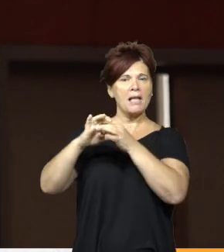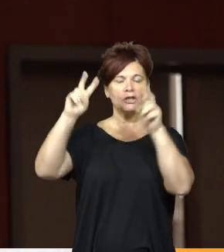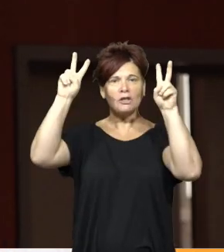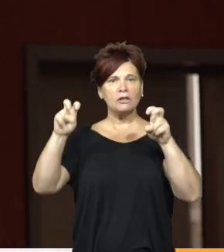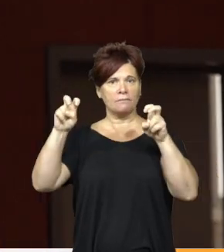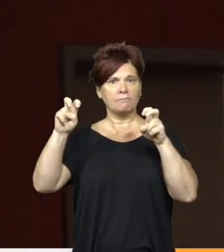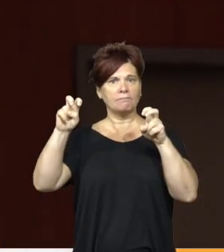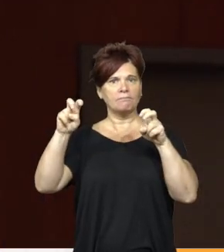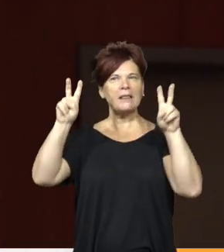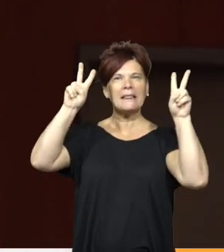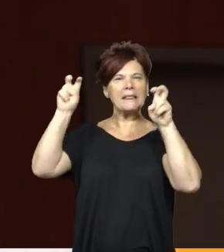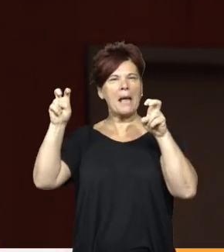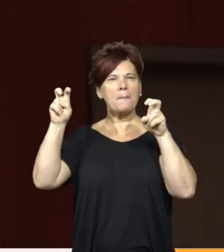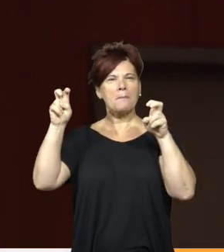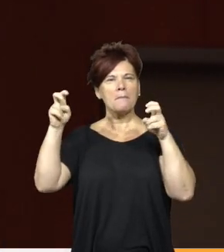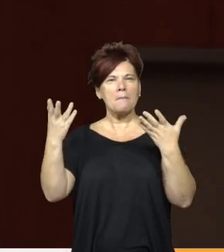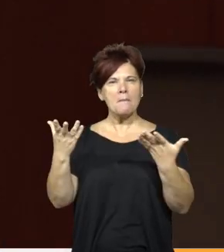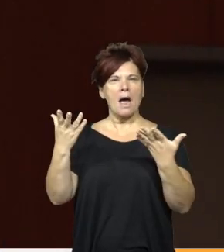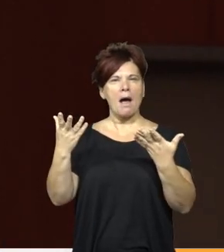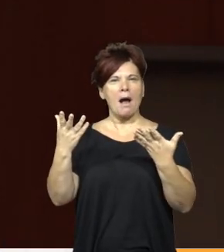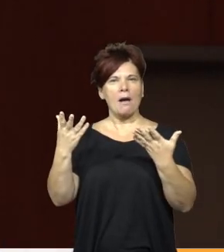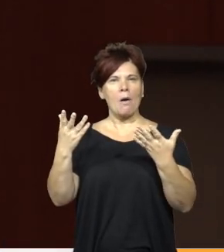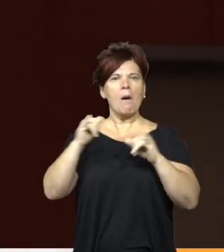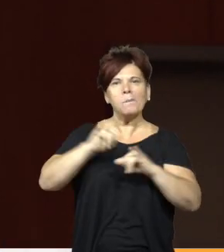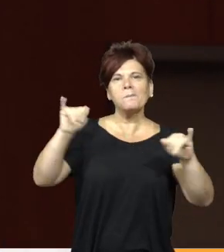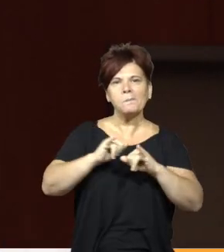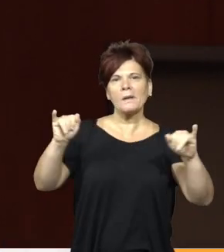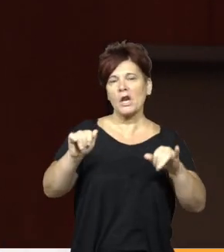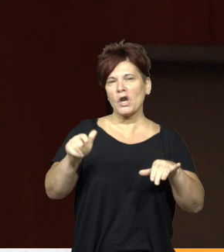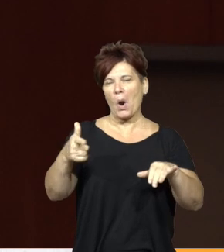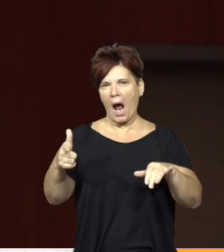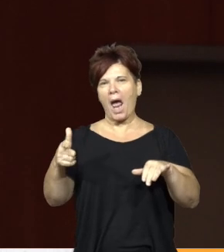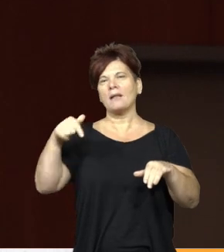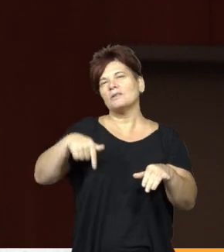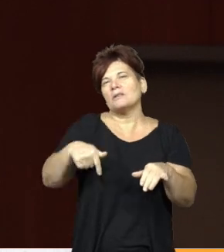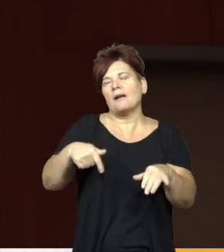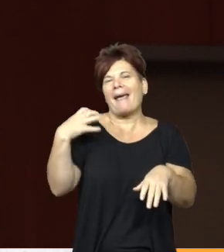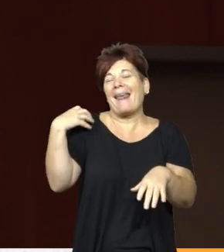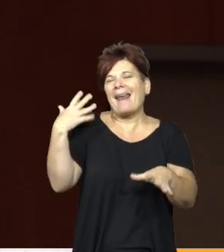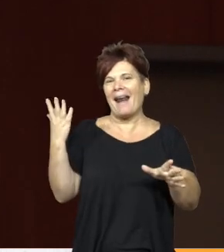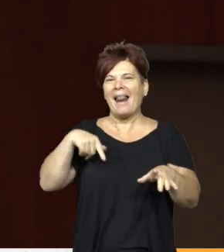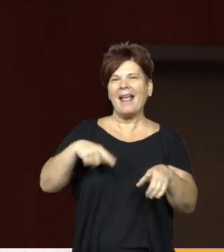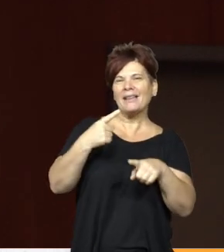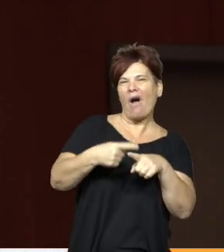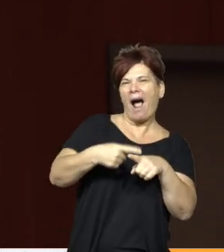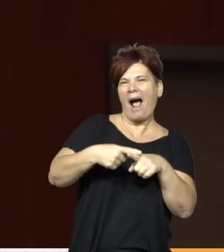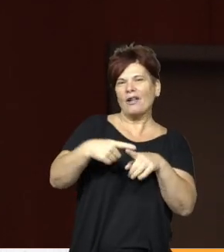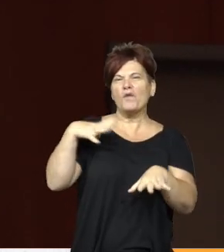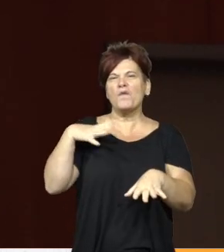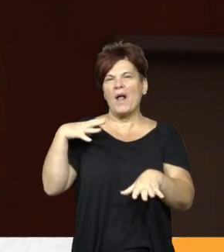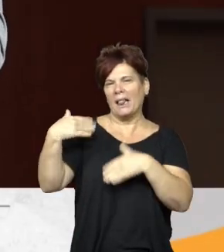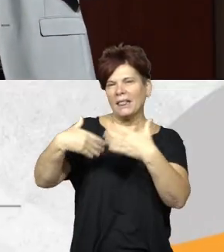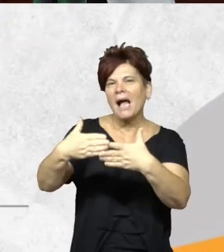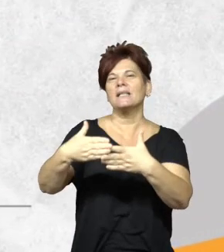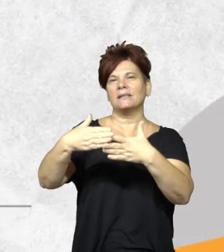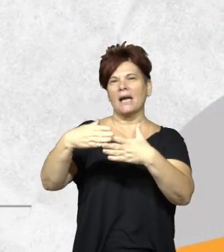es una temática que generalmente como no tiene tanto marketing, entonces no se hacen este tipo de eventos, pero realmente hemos demostrado en estos dos días que